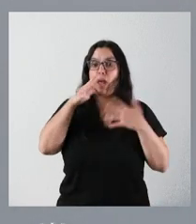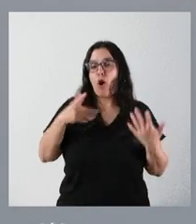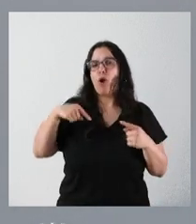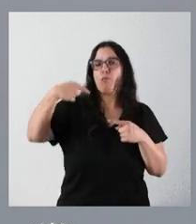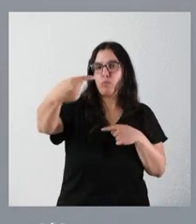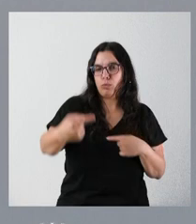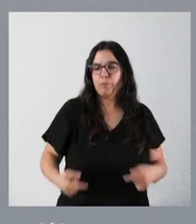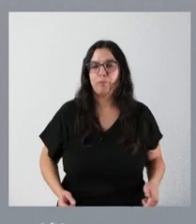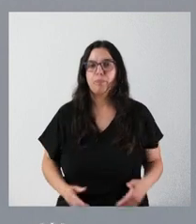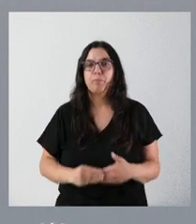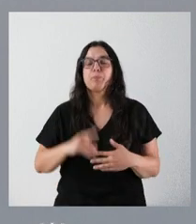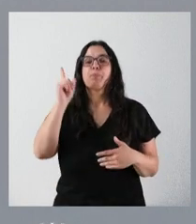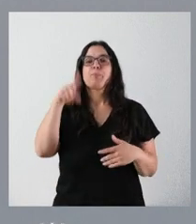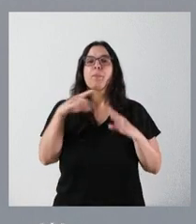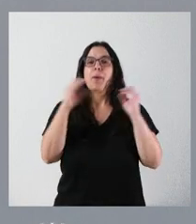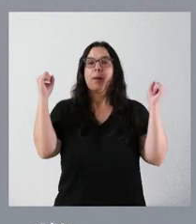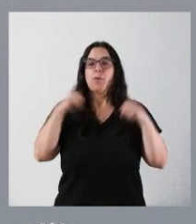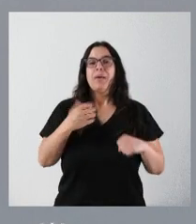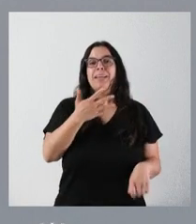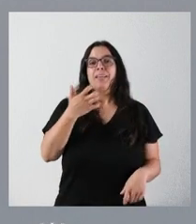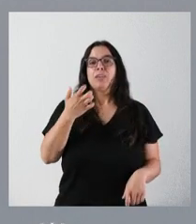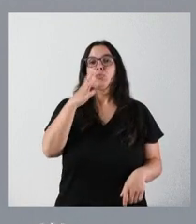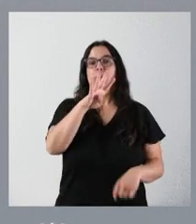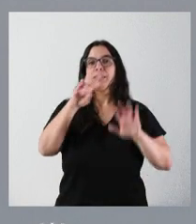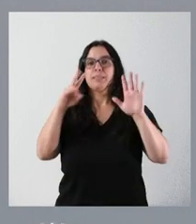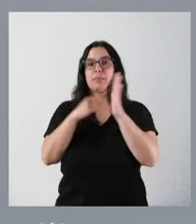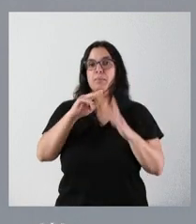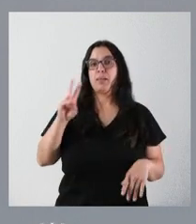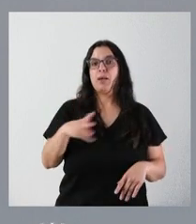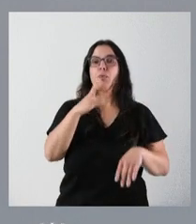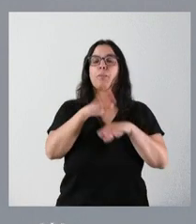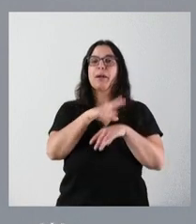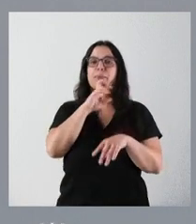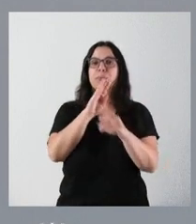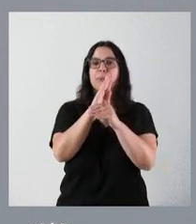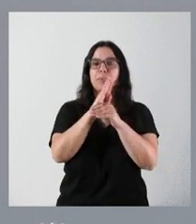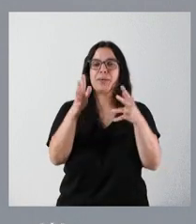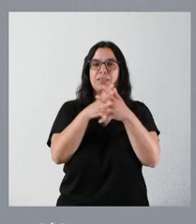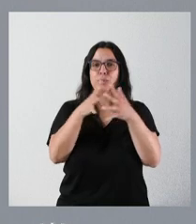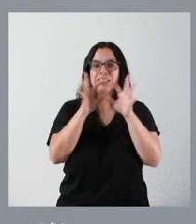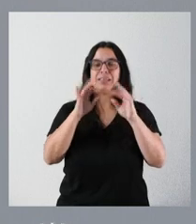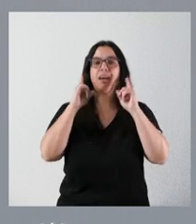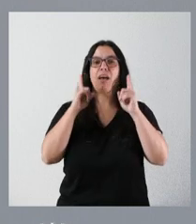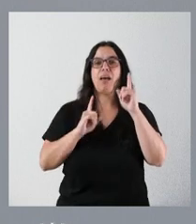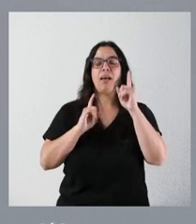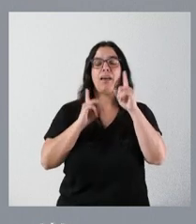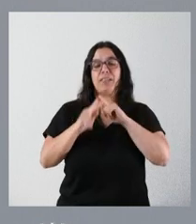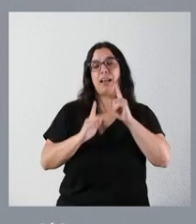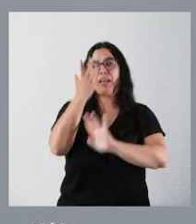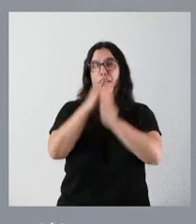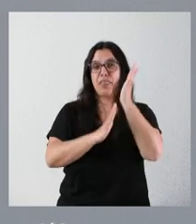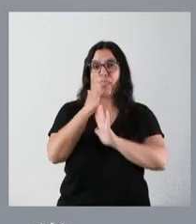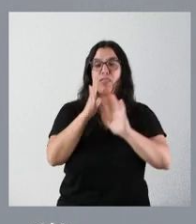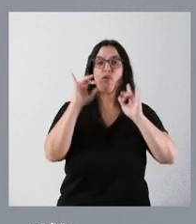Se aprueban también 547 mil euros para el mantenimiento de infraestructuras de prevención de incendios forestales y recogida de basuras